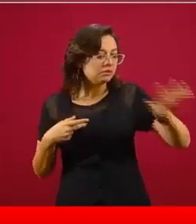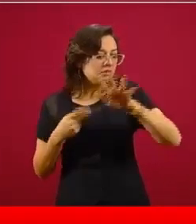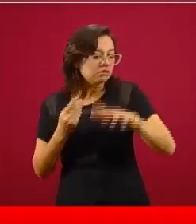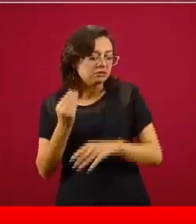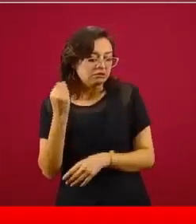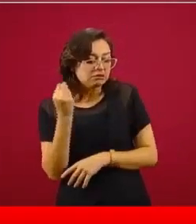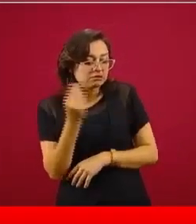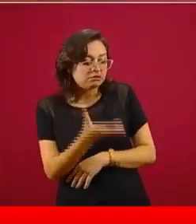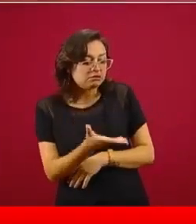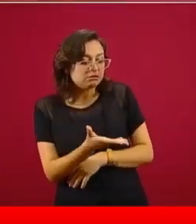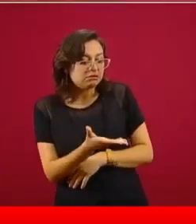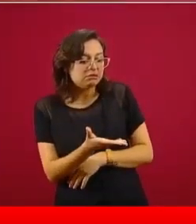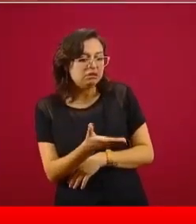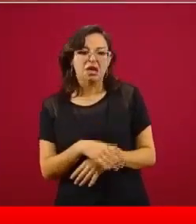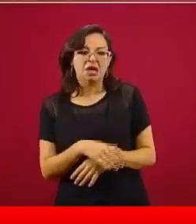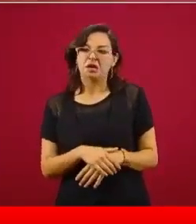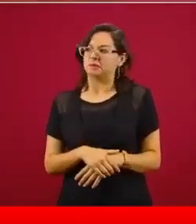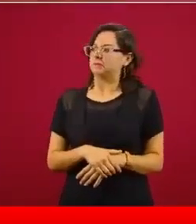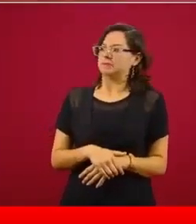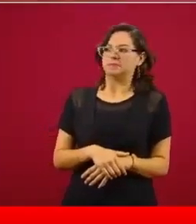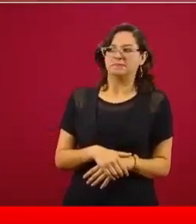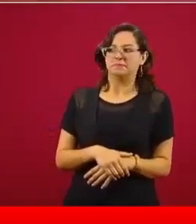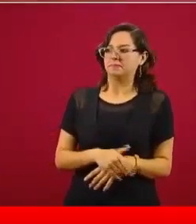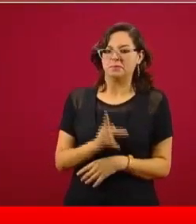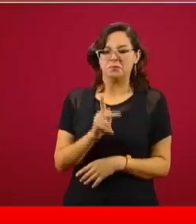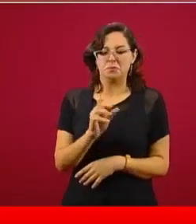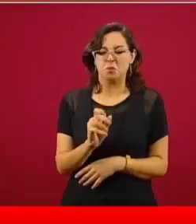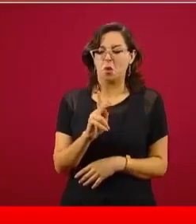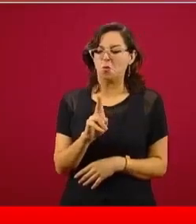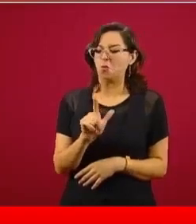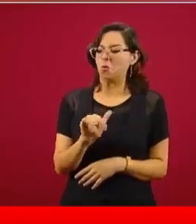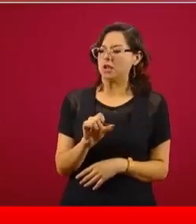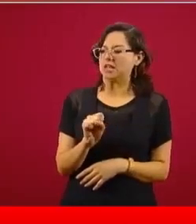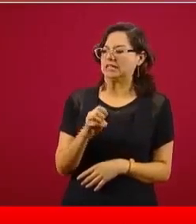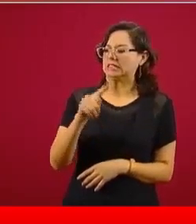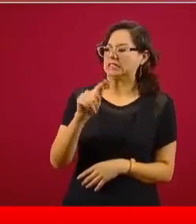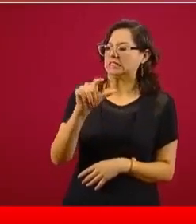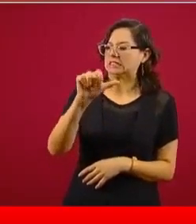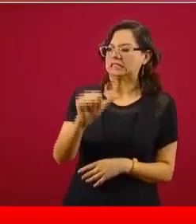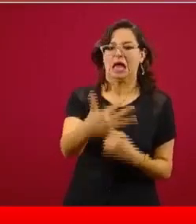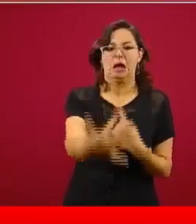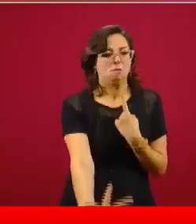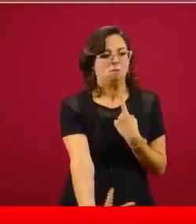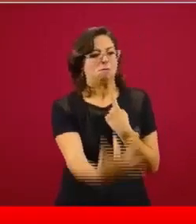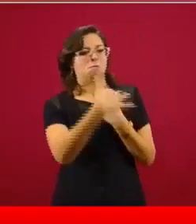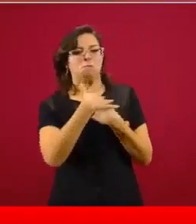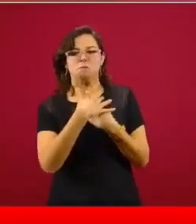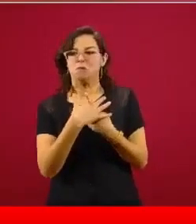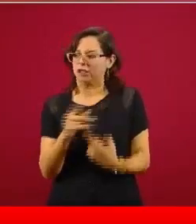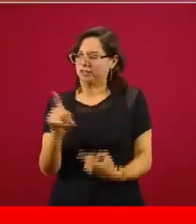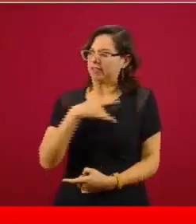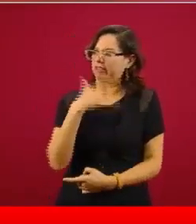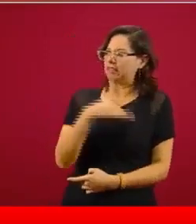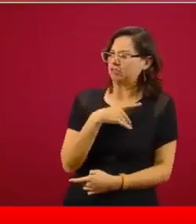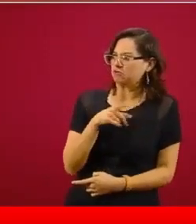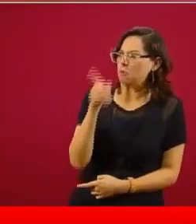populismo, paternalismo. Me acuerdo de una frase